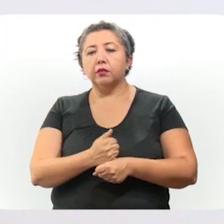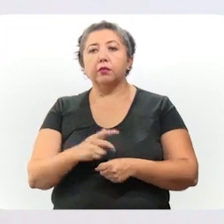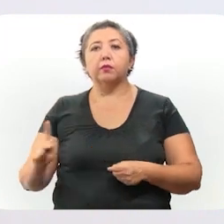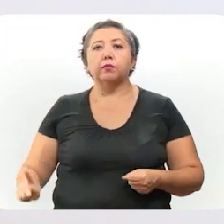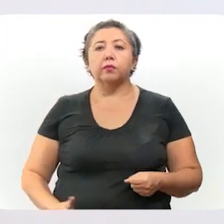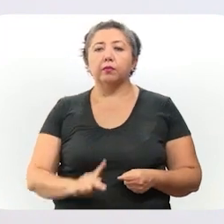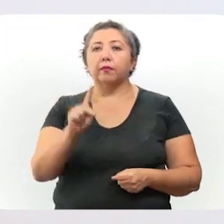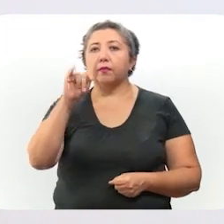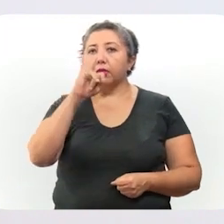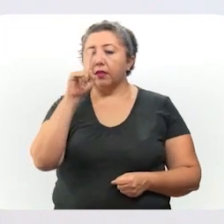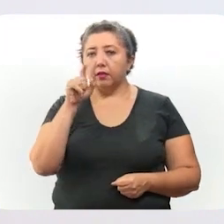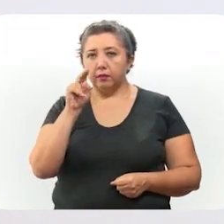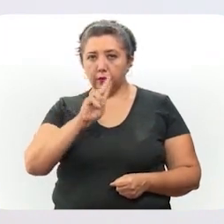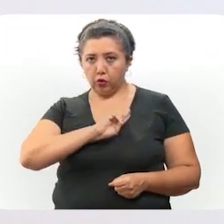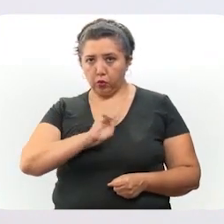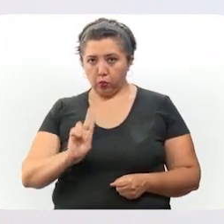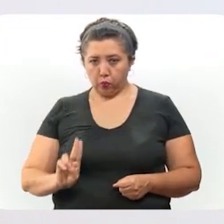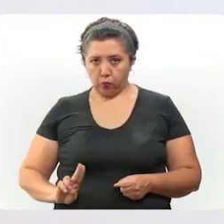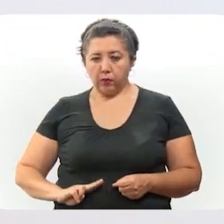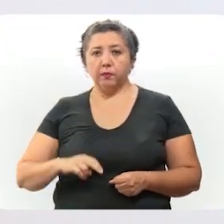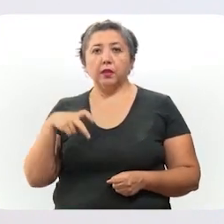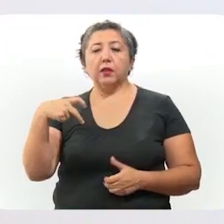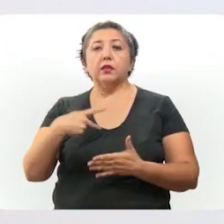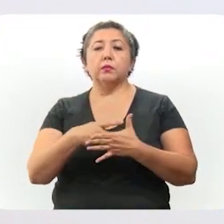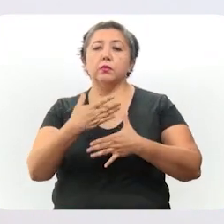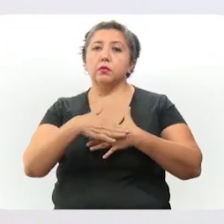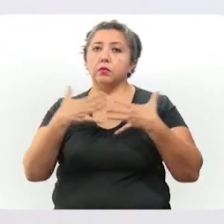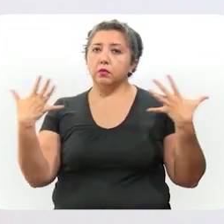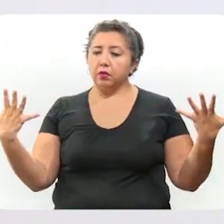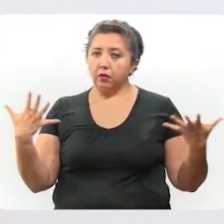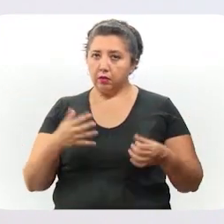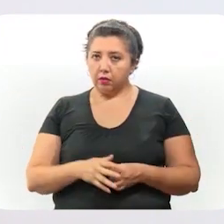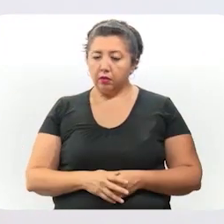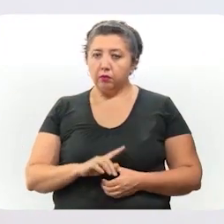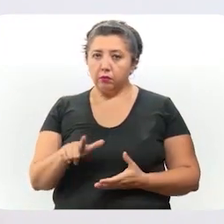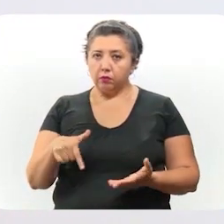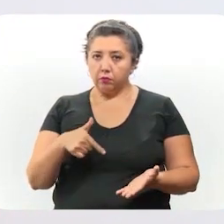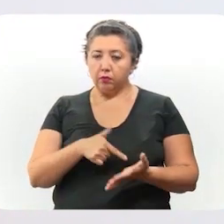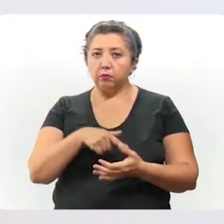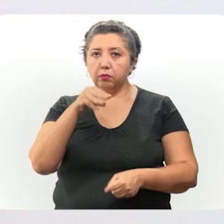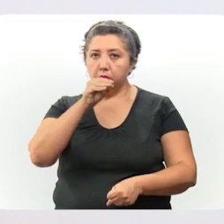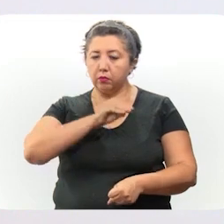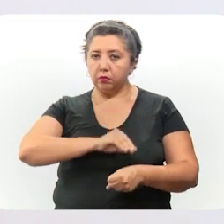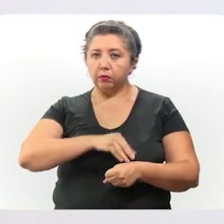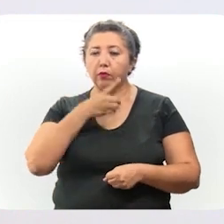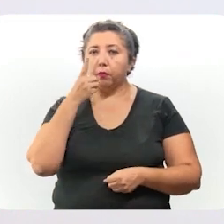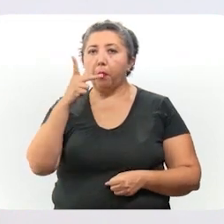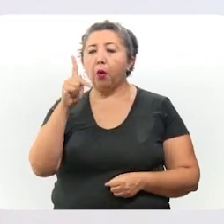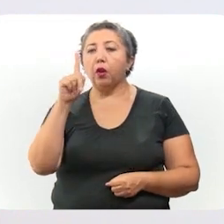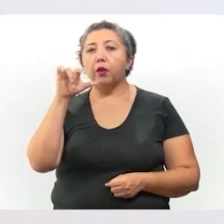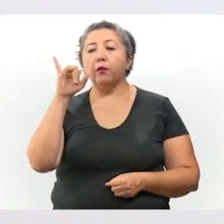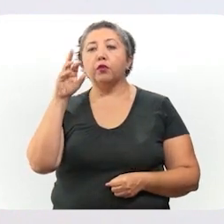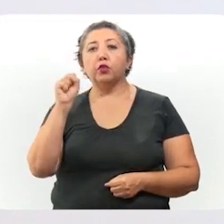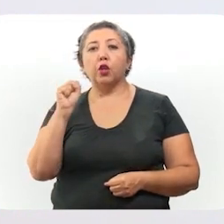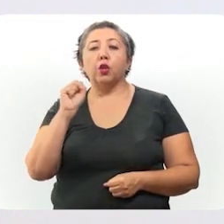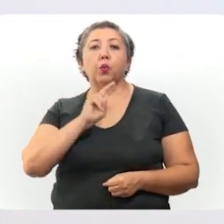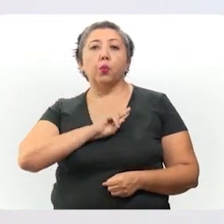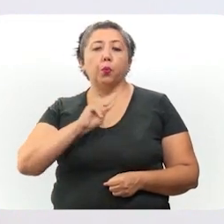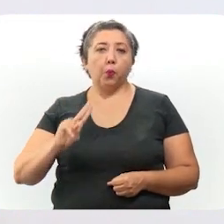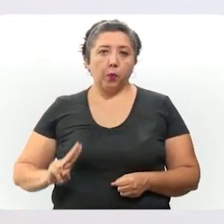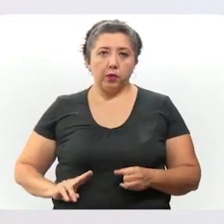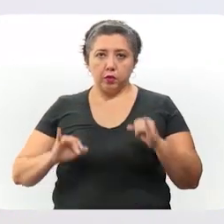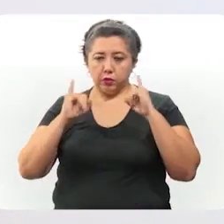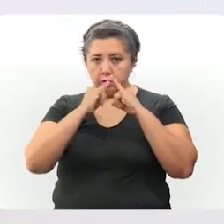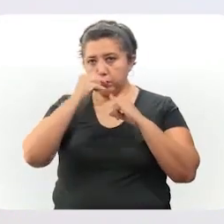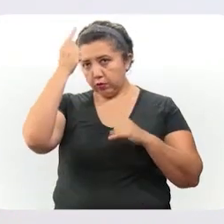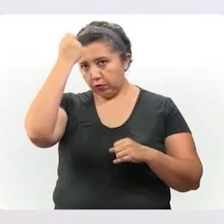los municipios de Tizimín y Humam. Este proceso se llevará a cabo en los módulos habilitados en el gimnasio polifuncional de Humam y en el